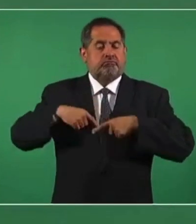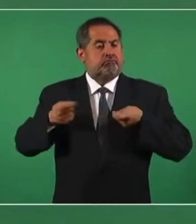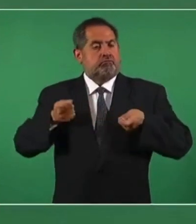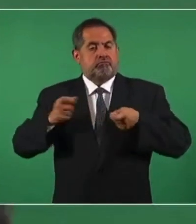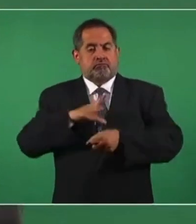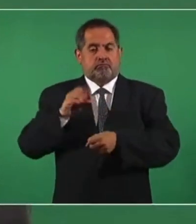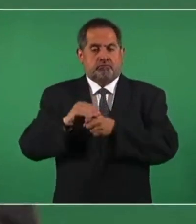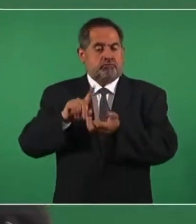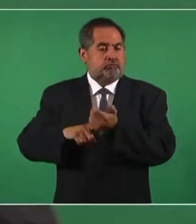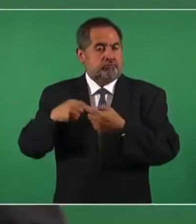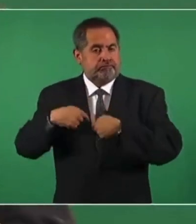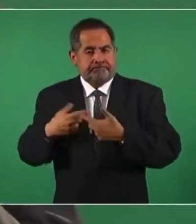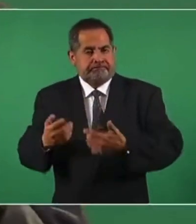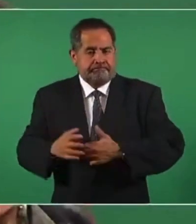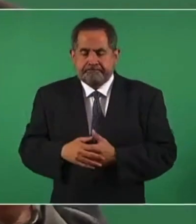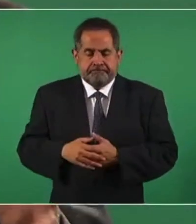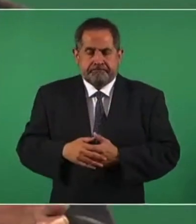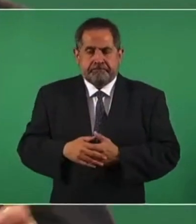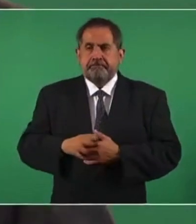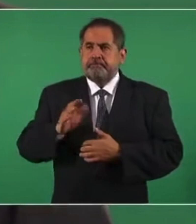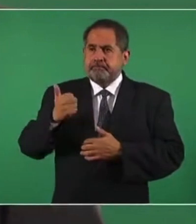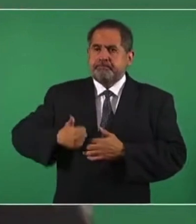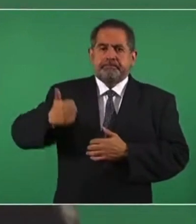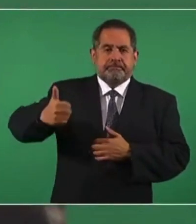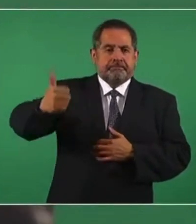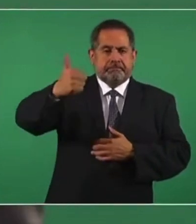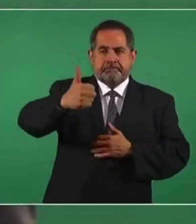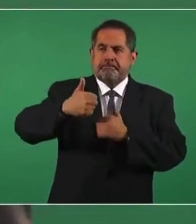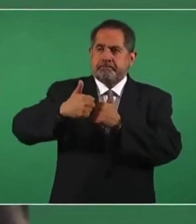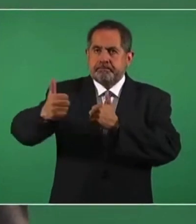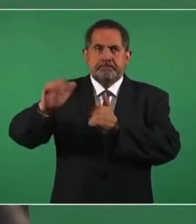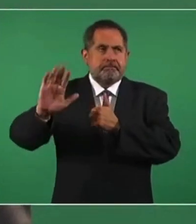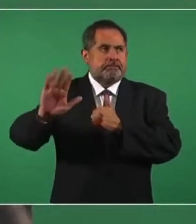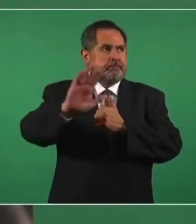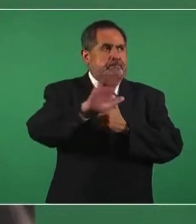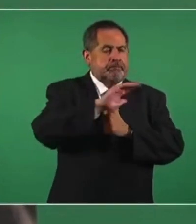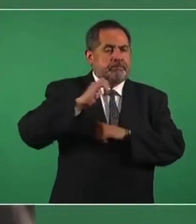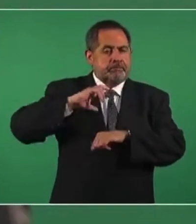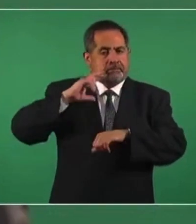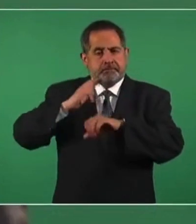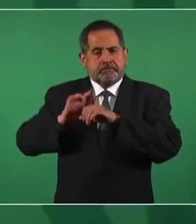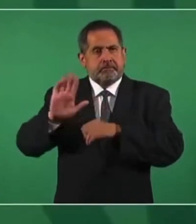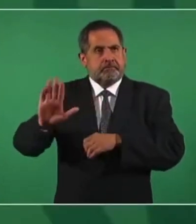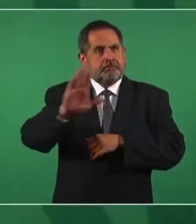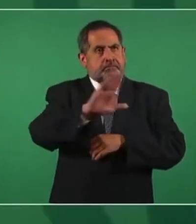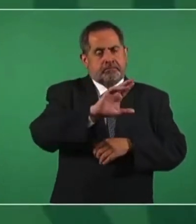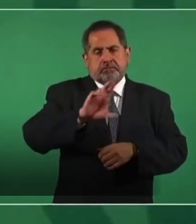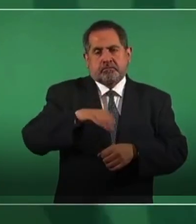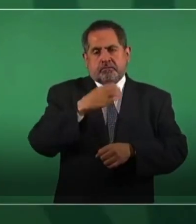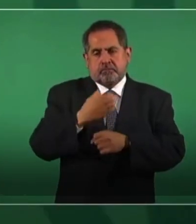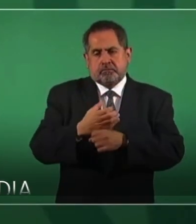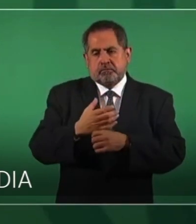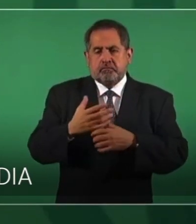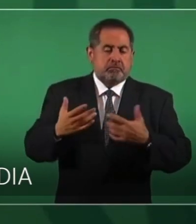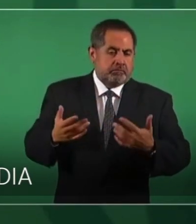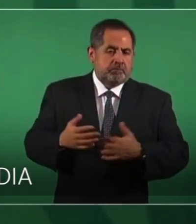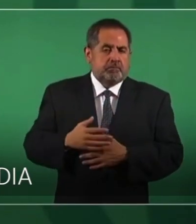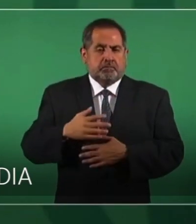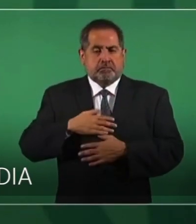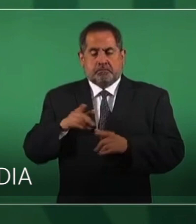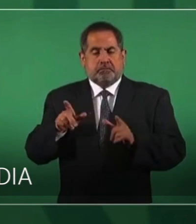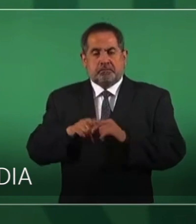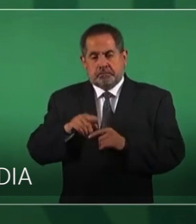entonces eso corresponde a las autoridades locales. Es sólo una opinión,